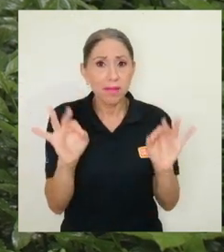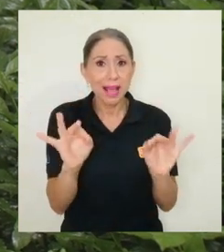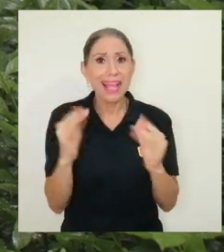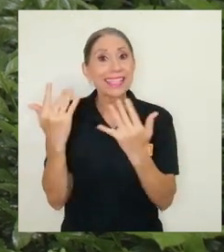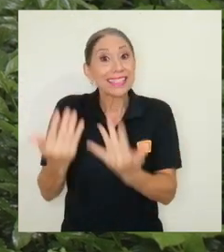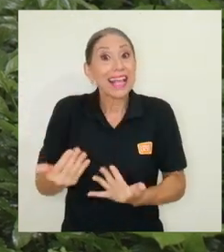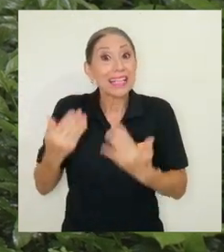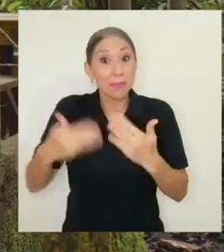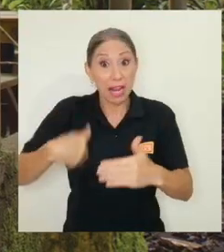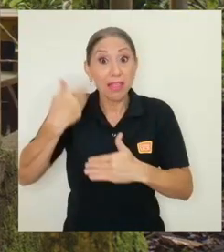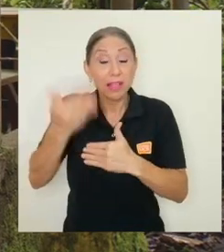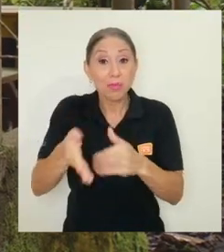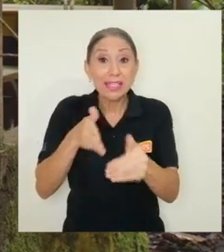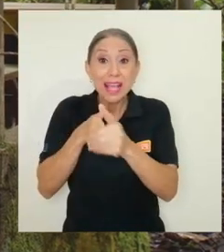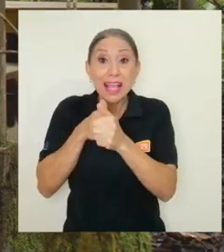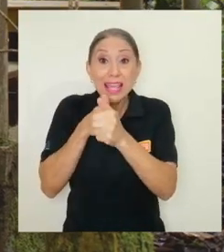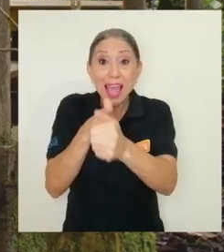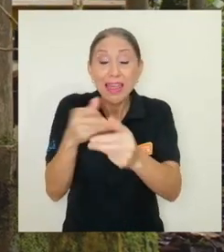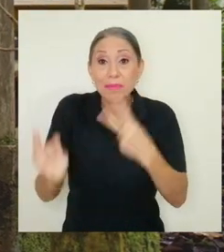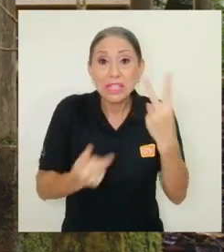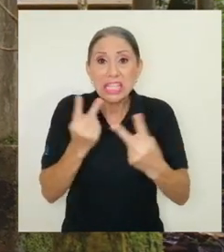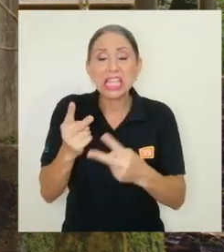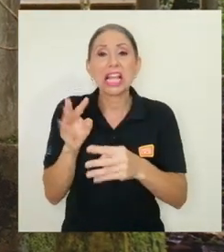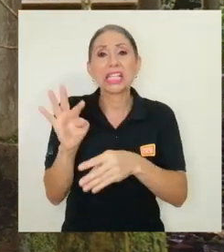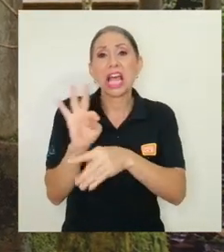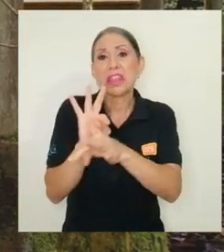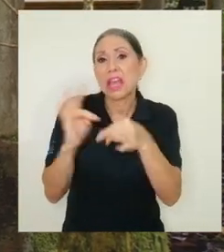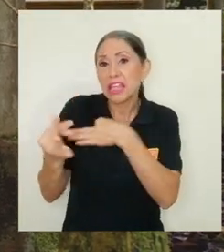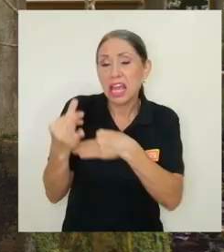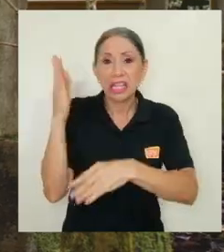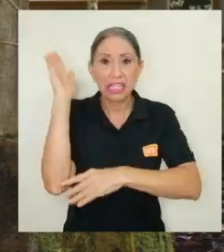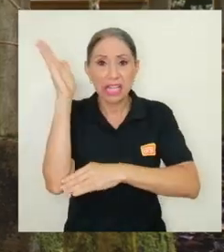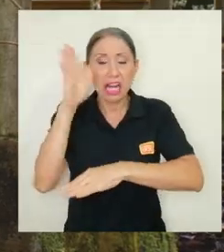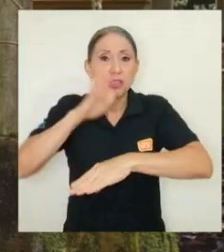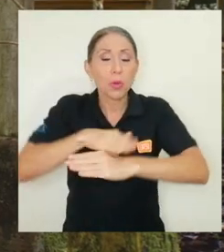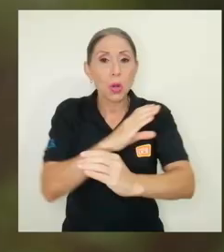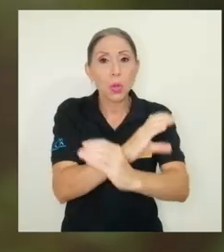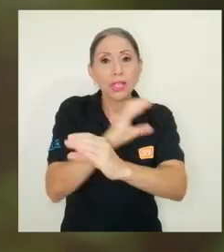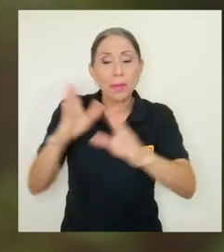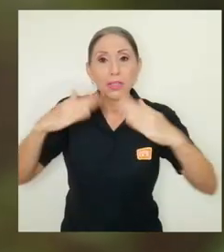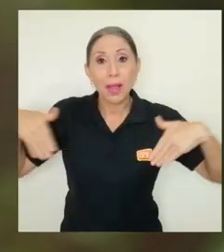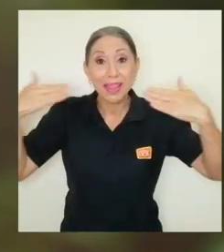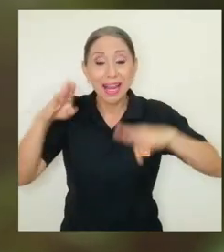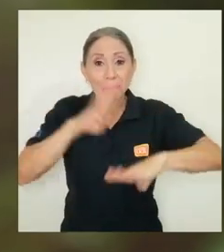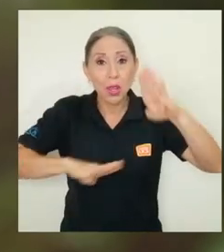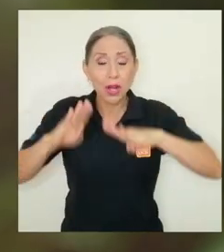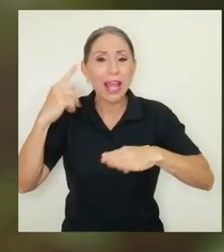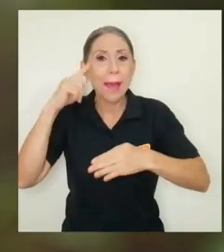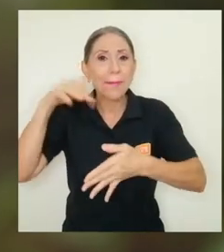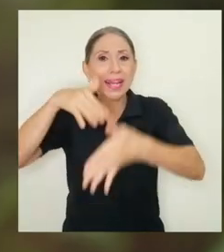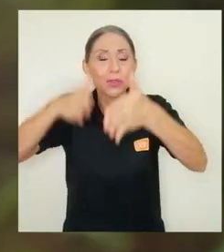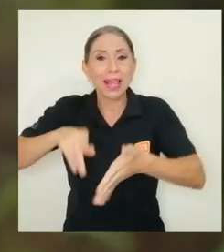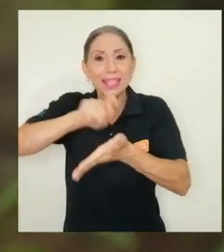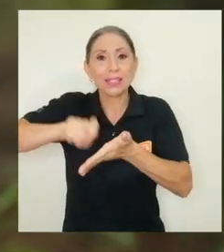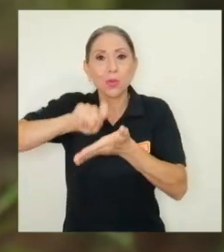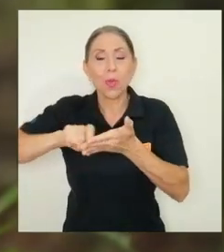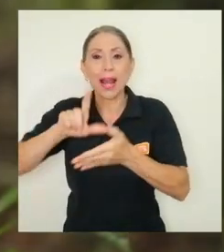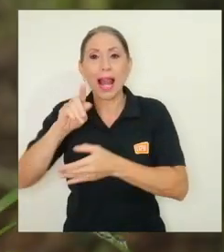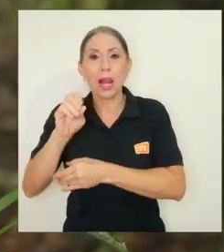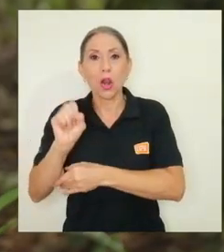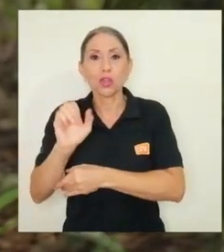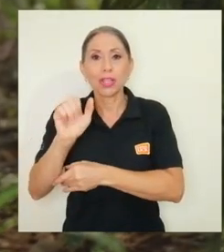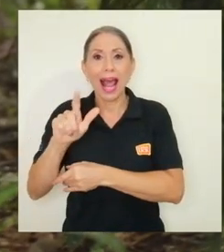se espera ofrecer visitas guiadas talleres y charlas sobre conservación ambiental y biología a los estudiantes de la escuela de los alpes